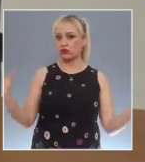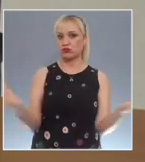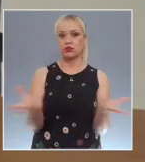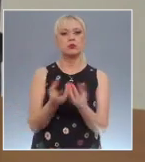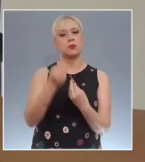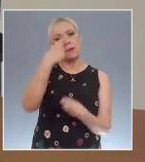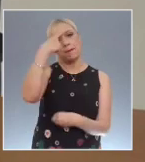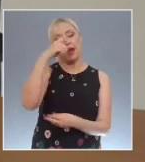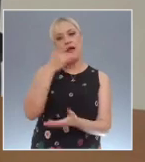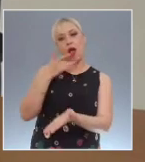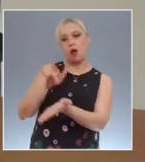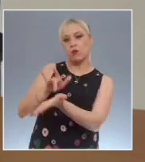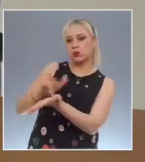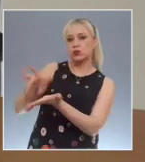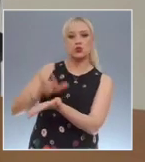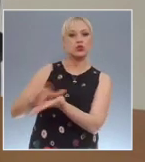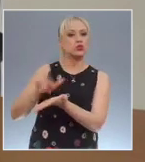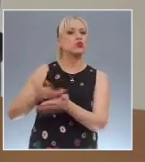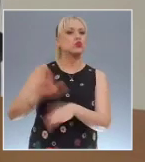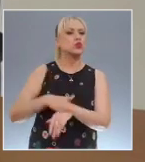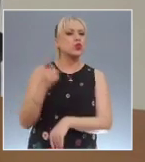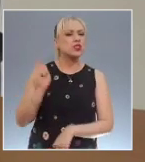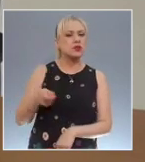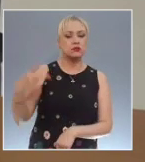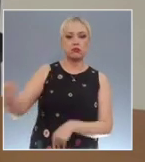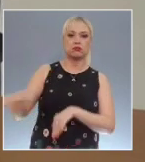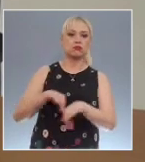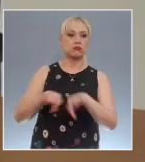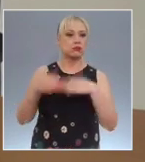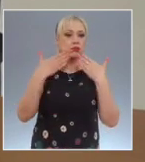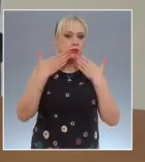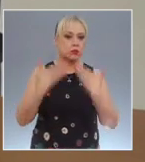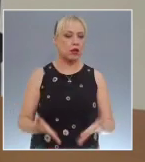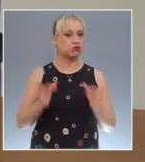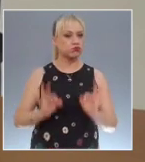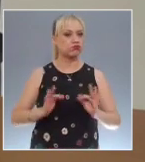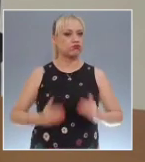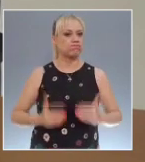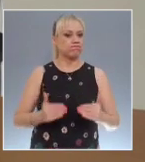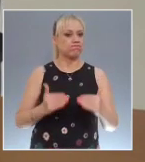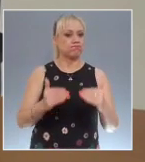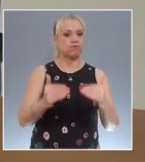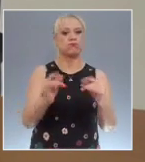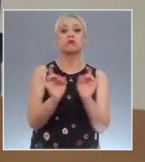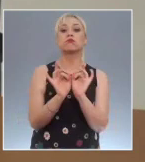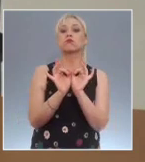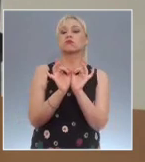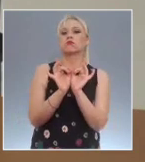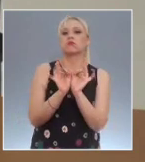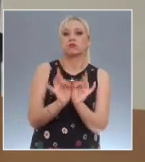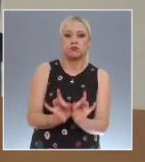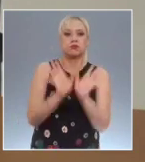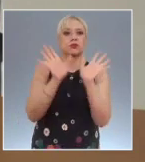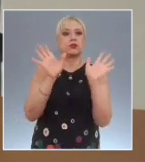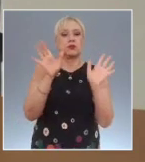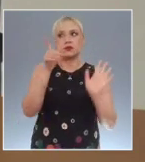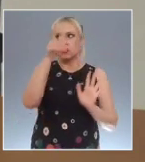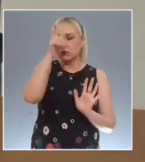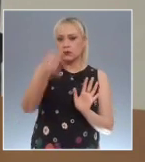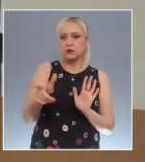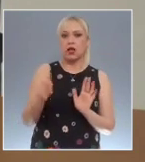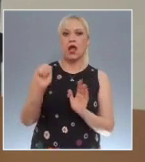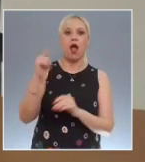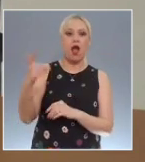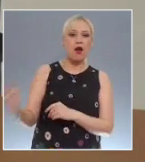de que su trabajo y de que sus actividades puedan ser desempeñadas sin que haya algún riesgo de que corra riesgo su